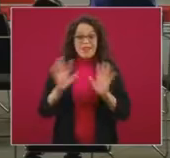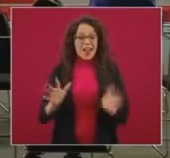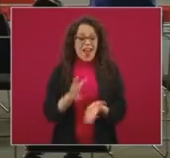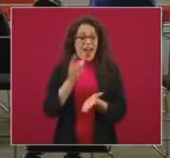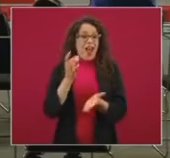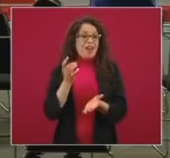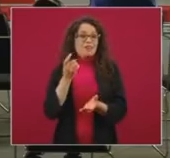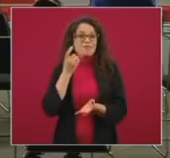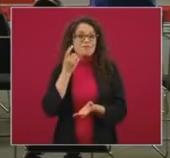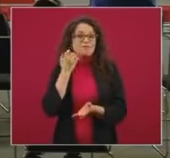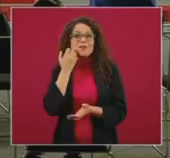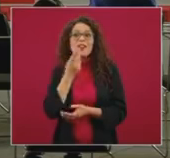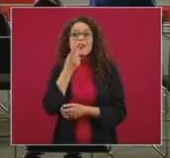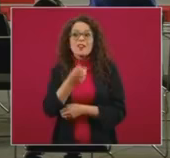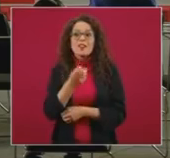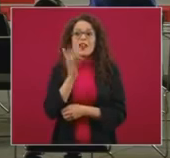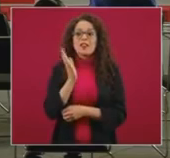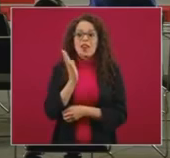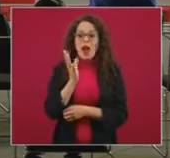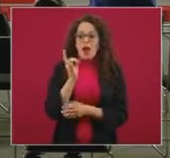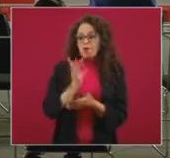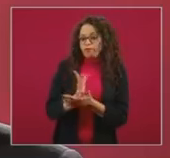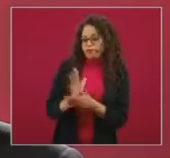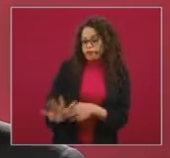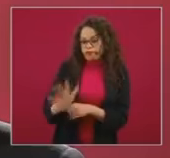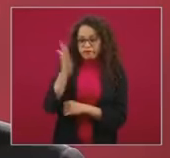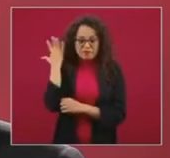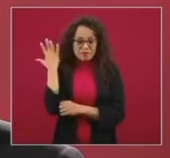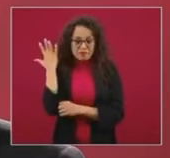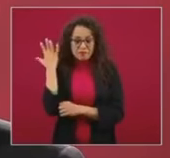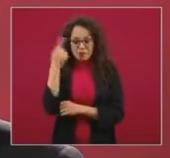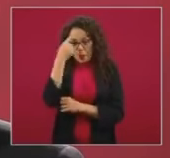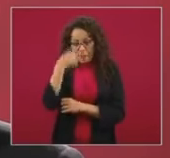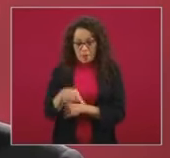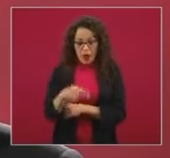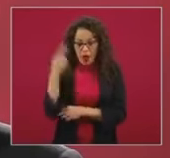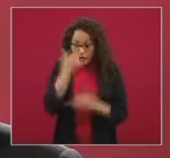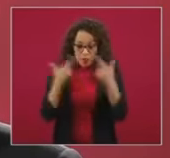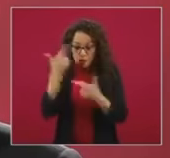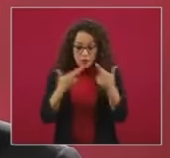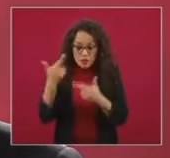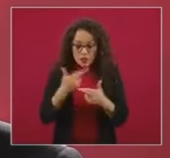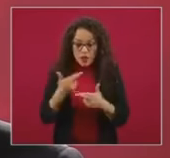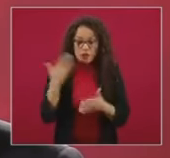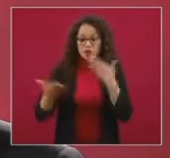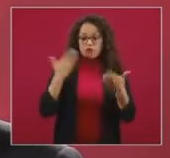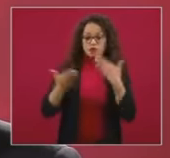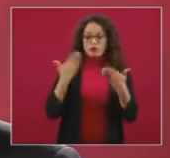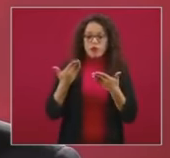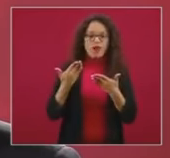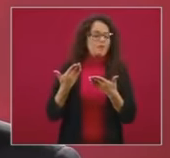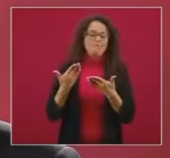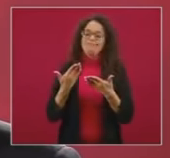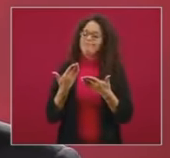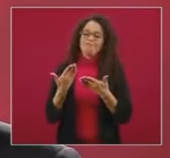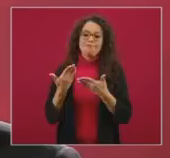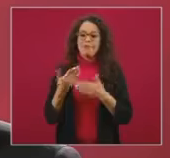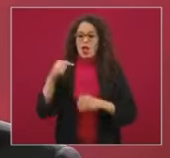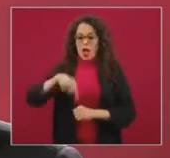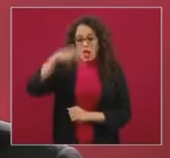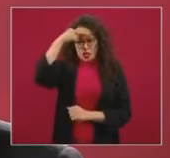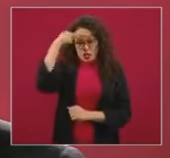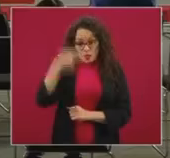acelerar el proceso de análisis que en su momento tendrá que seguir México